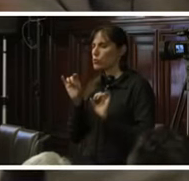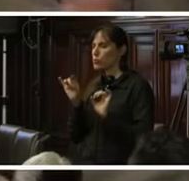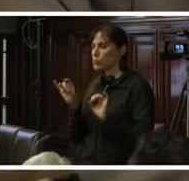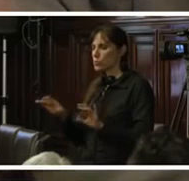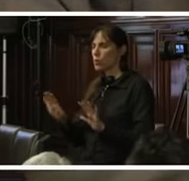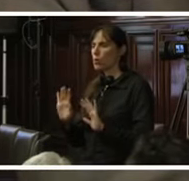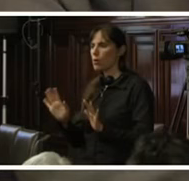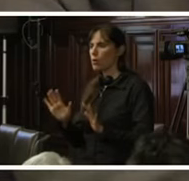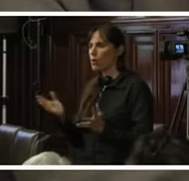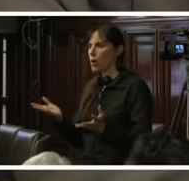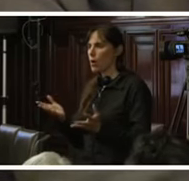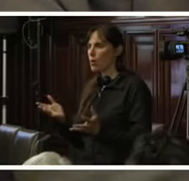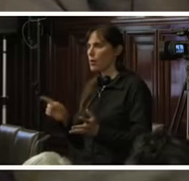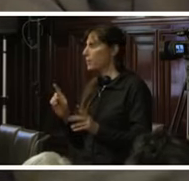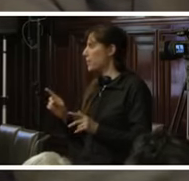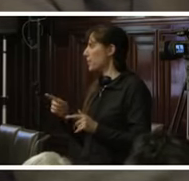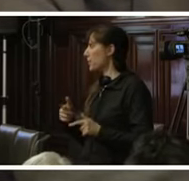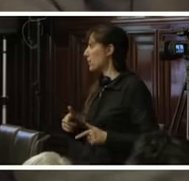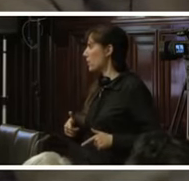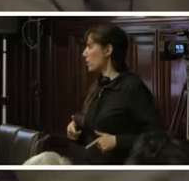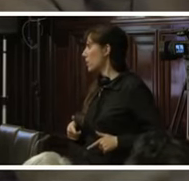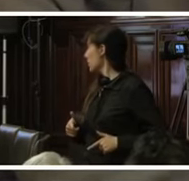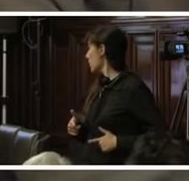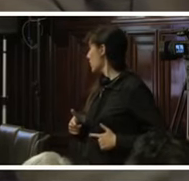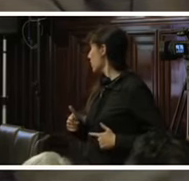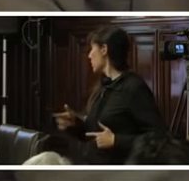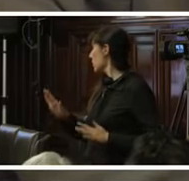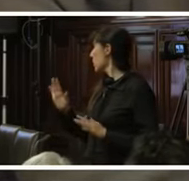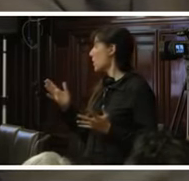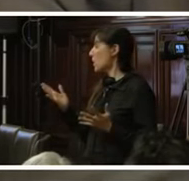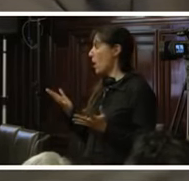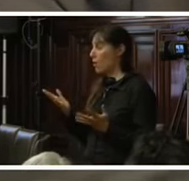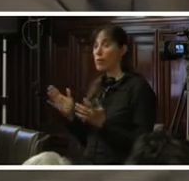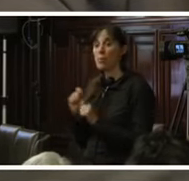ese tiempo se lo podemos dar a los mismos magistrados para que puedan continuar con sus intervenciones. Gracias.